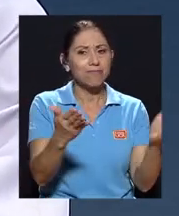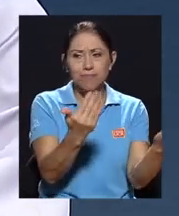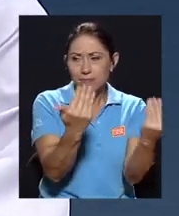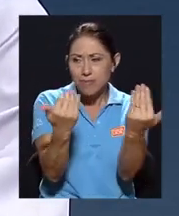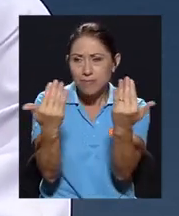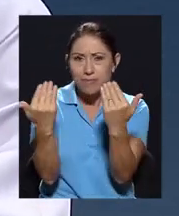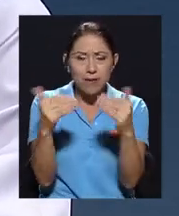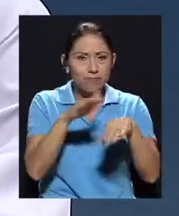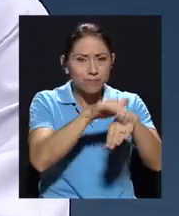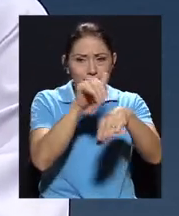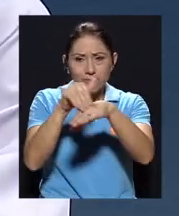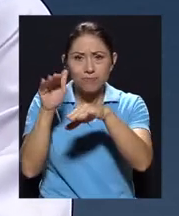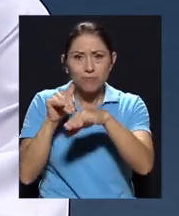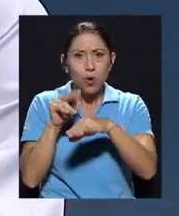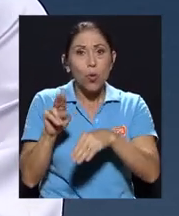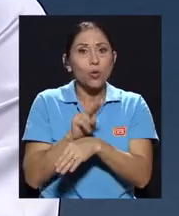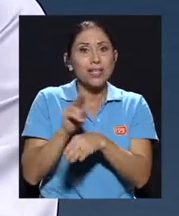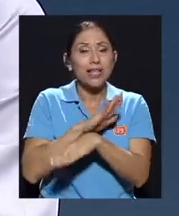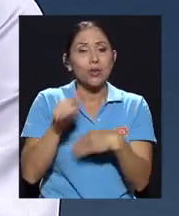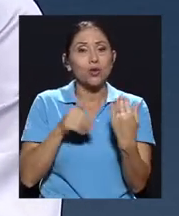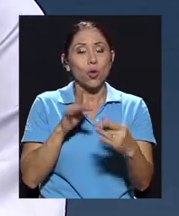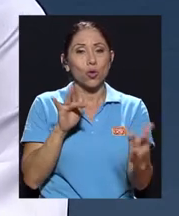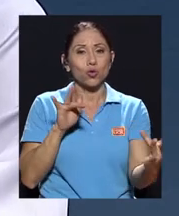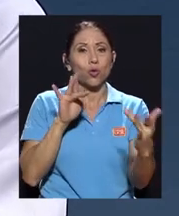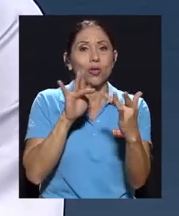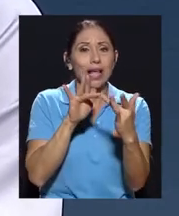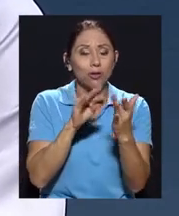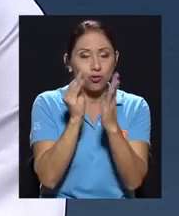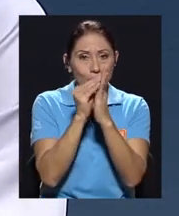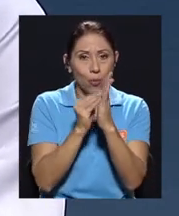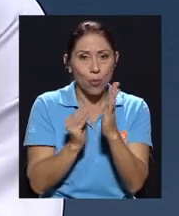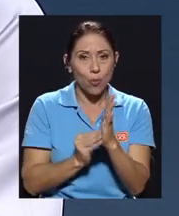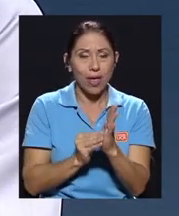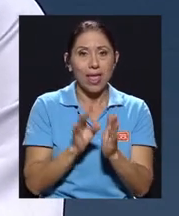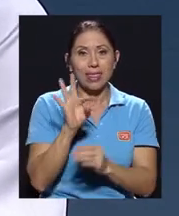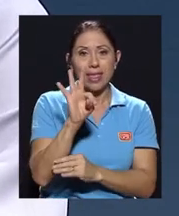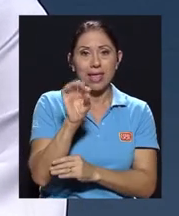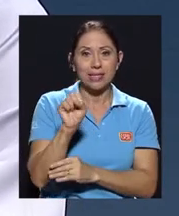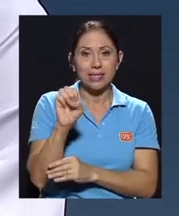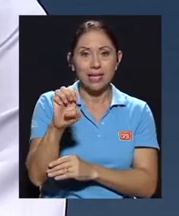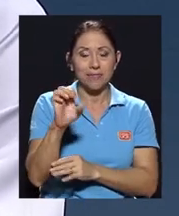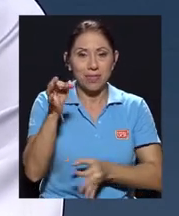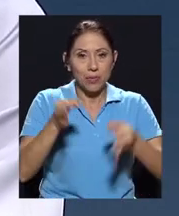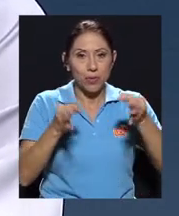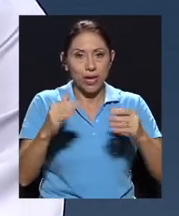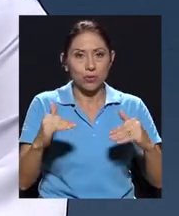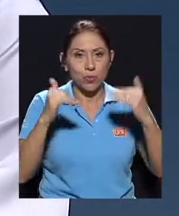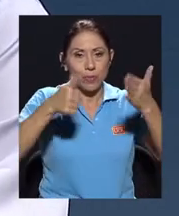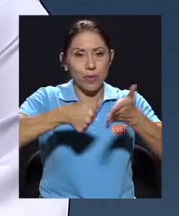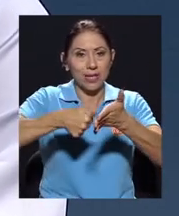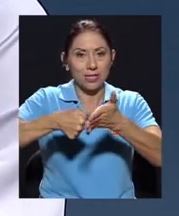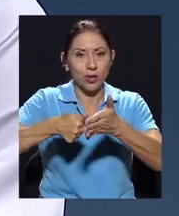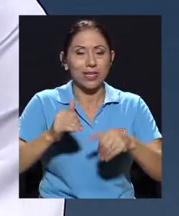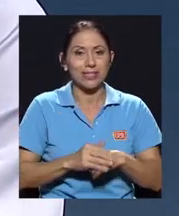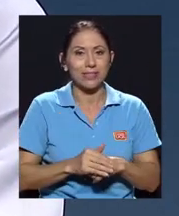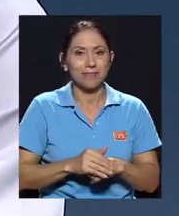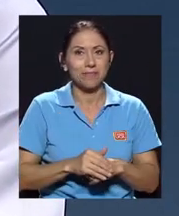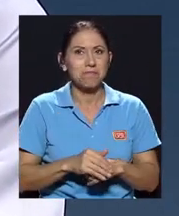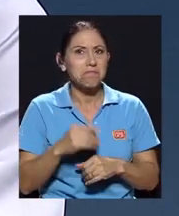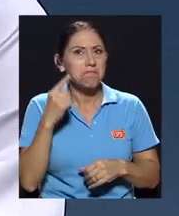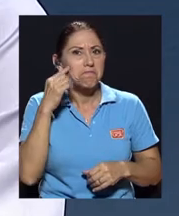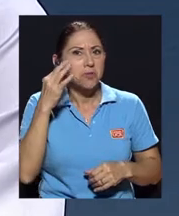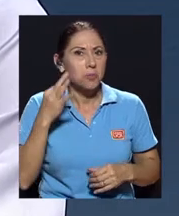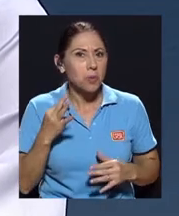los contactos que aparecen registrados ante el Tribunal Supremo de Elecciones. Suponemos que son